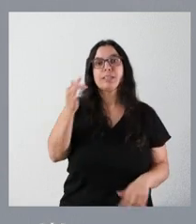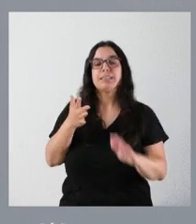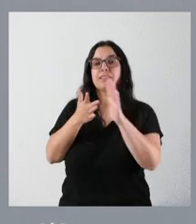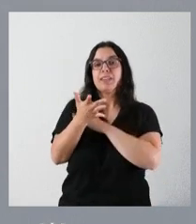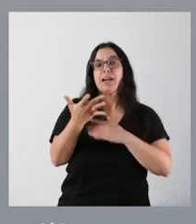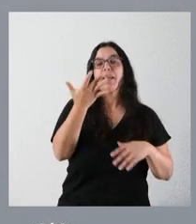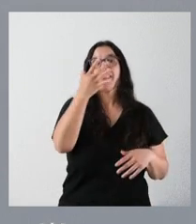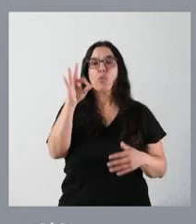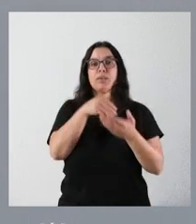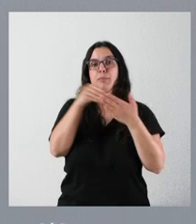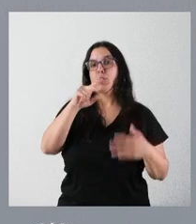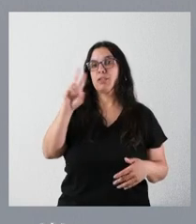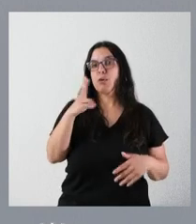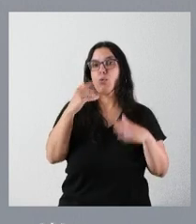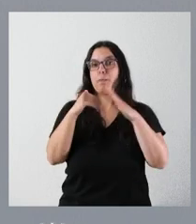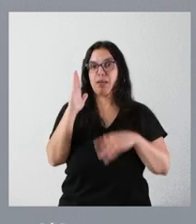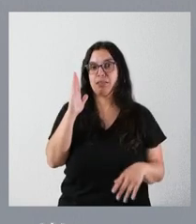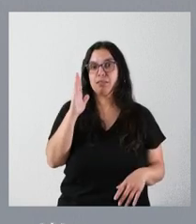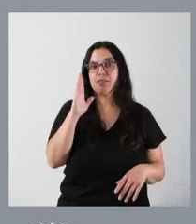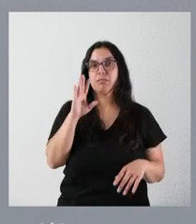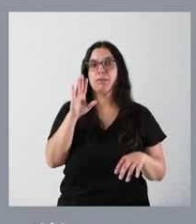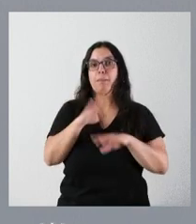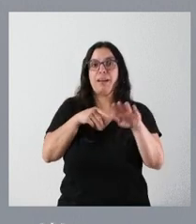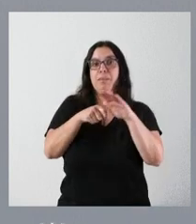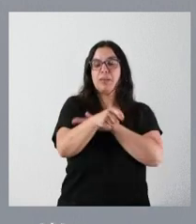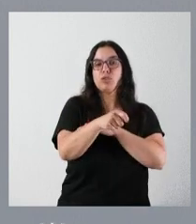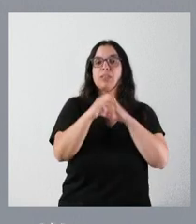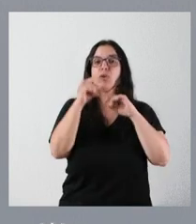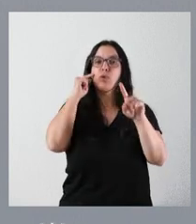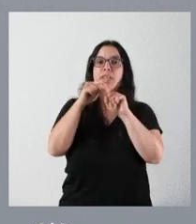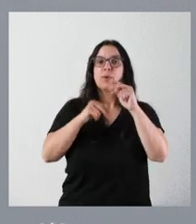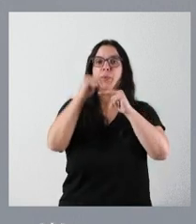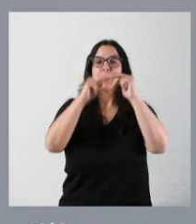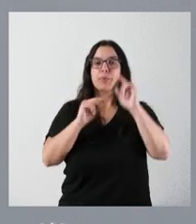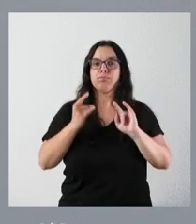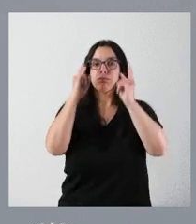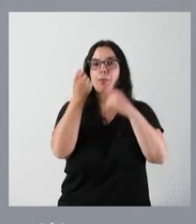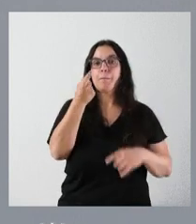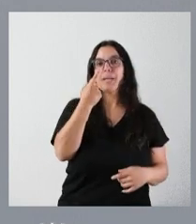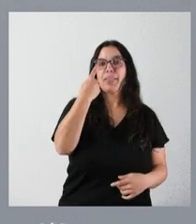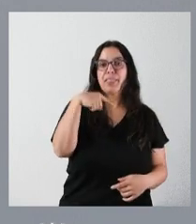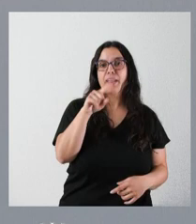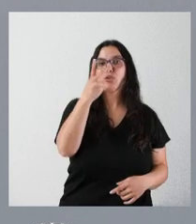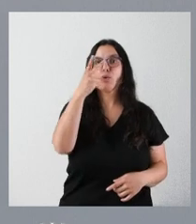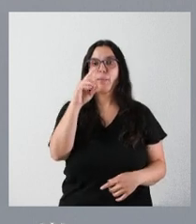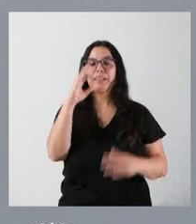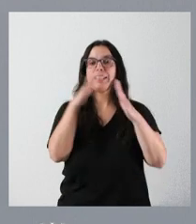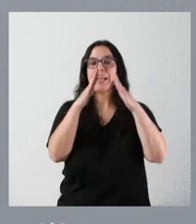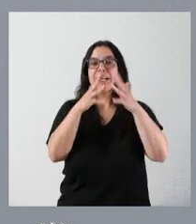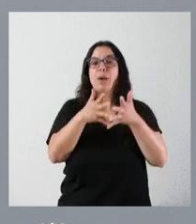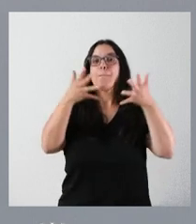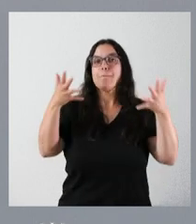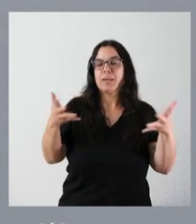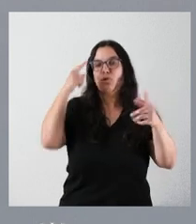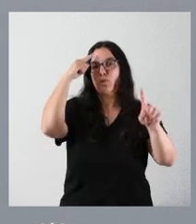de 50 millones de euros de inversión para construir 1.120 casas más, viviendas más